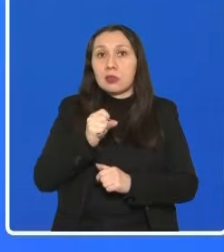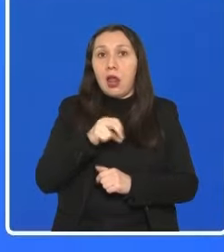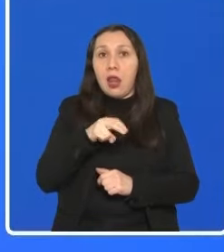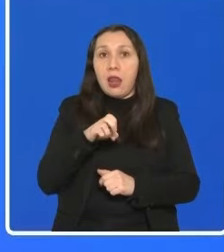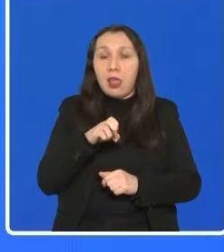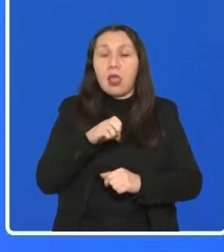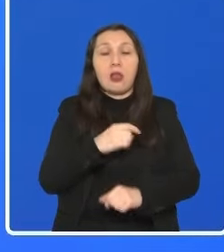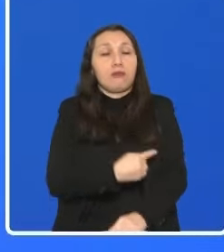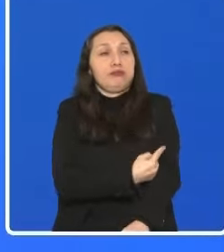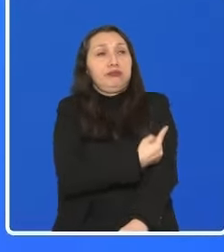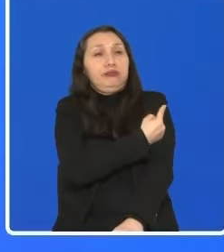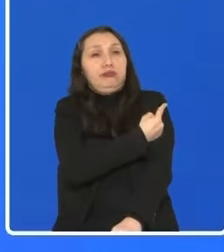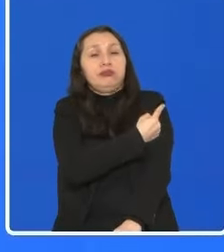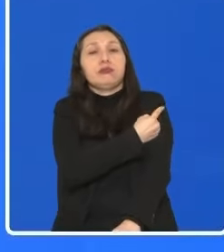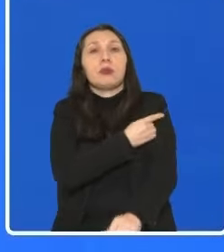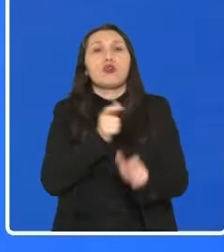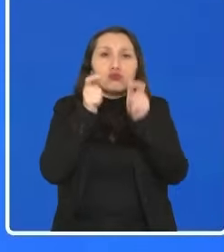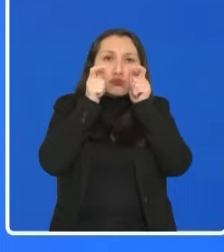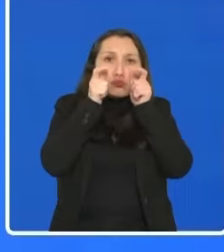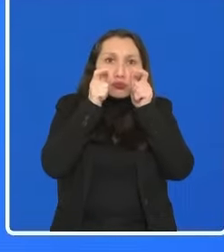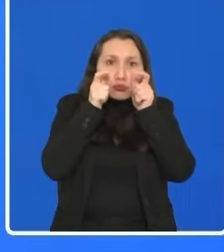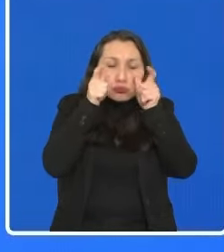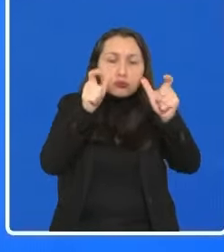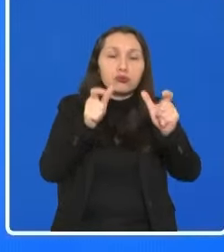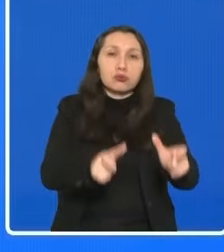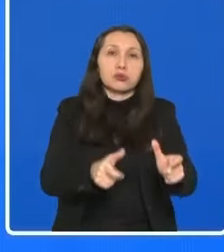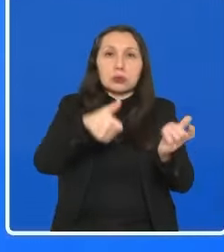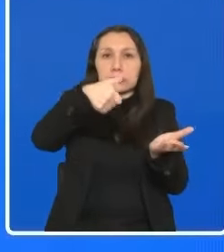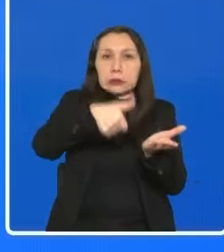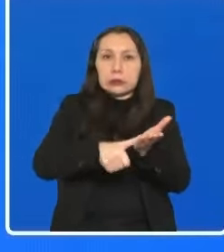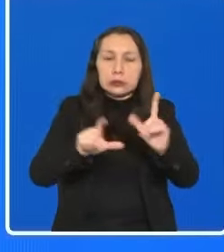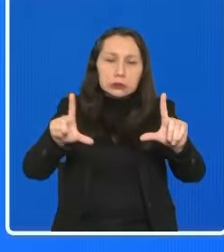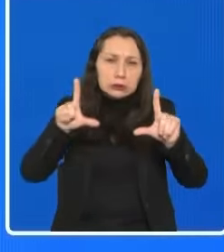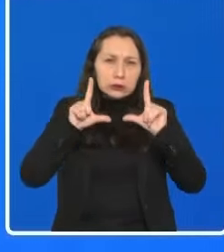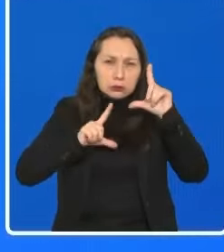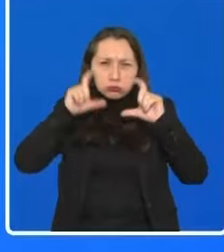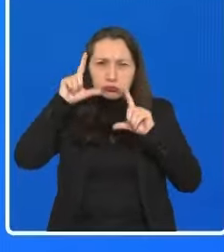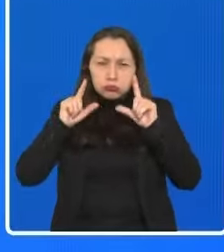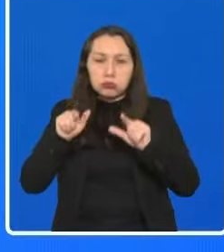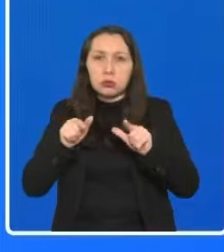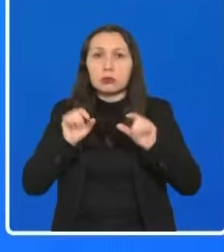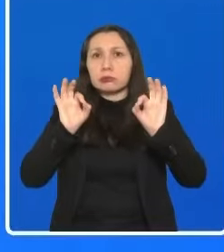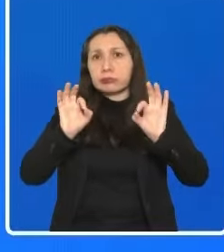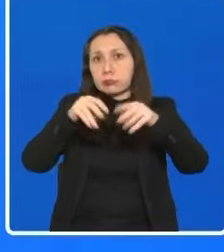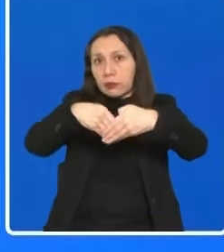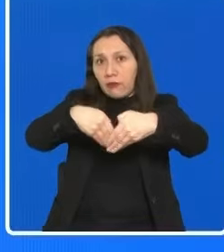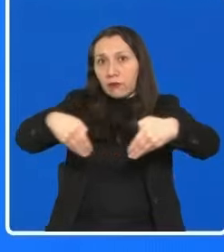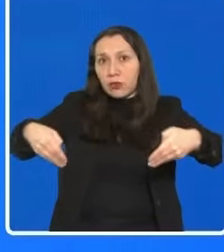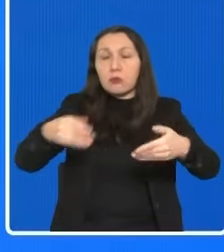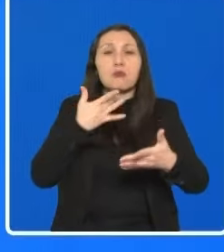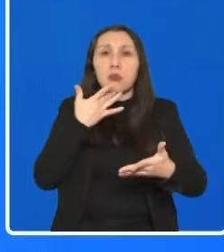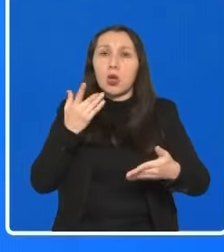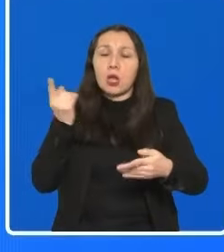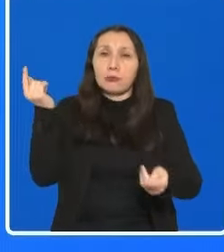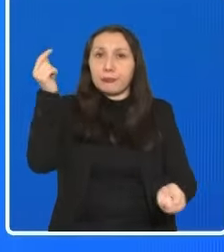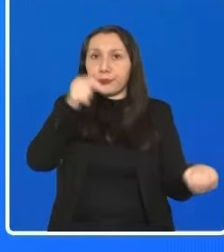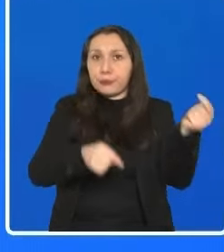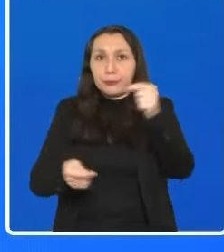estamos implementando el registro biométrico justamente a propósito de la frontera por la migración,